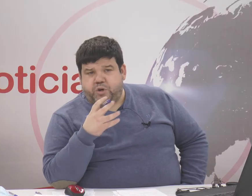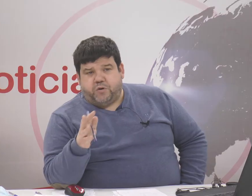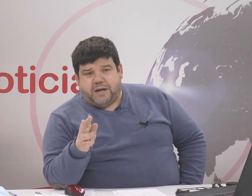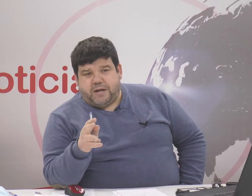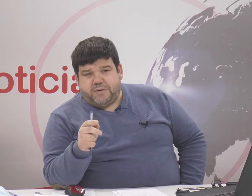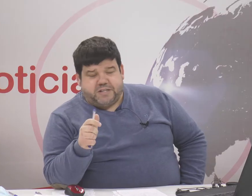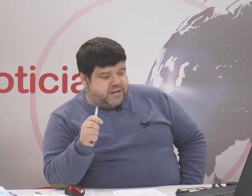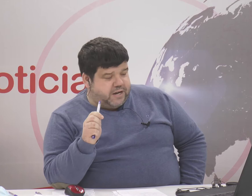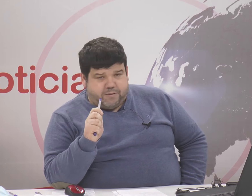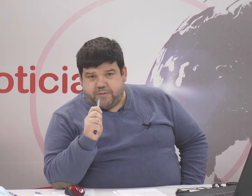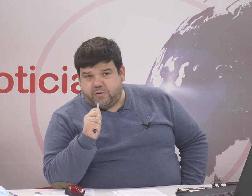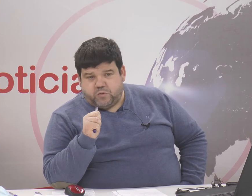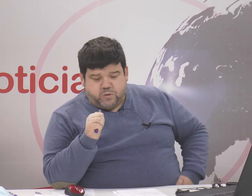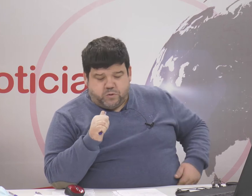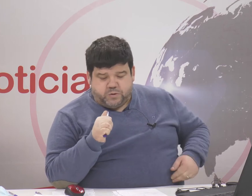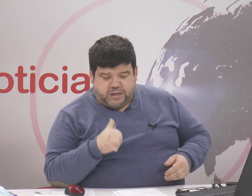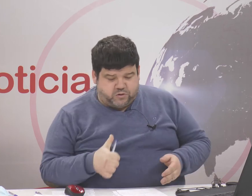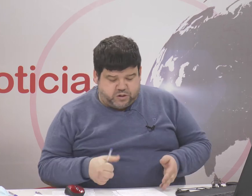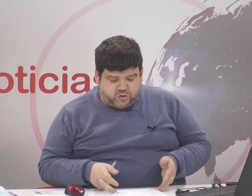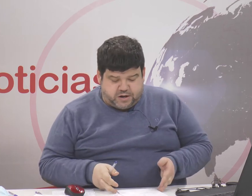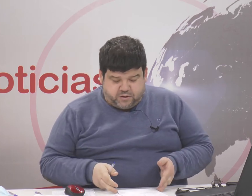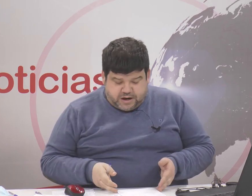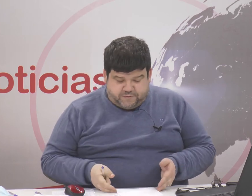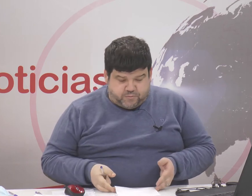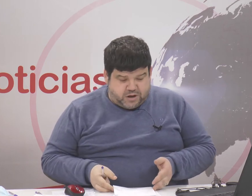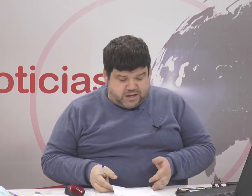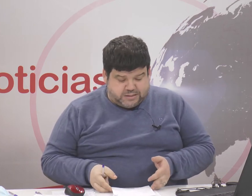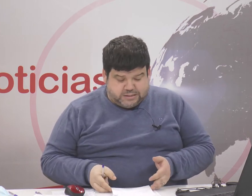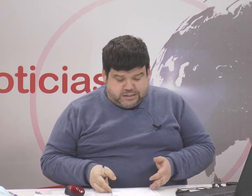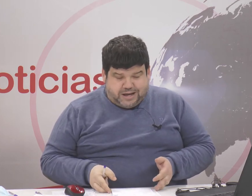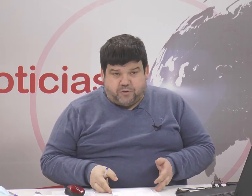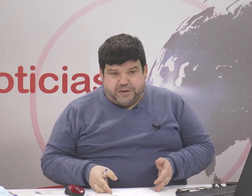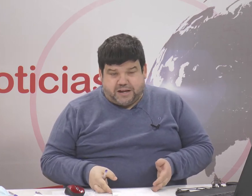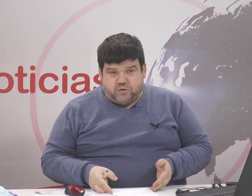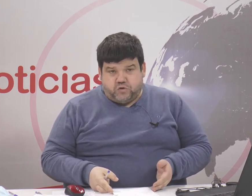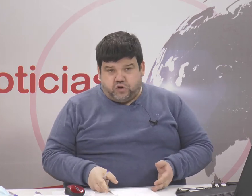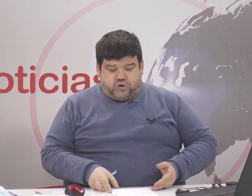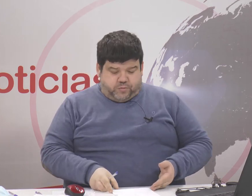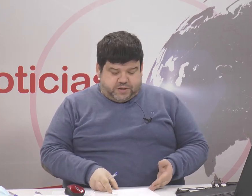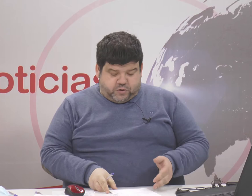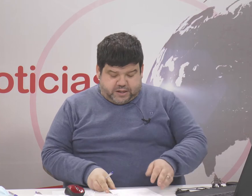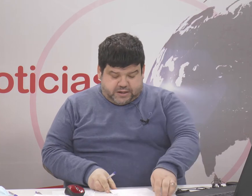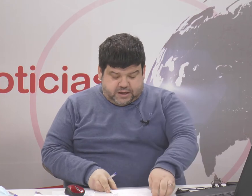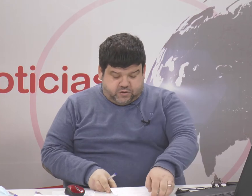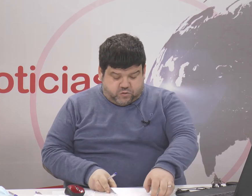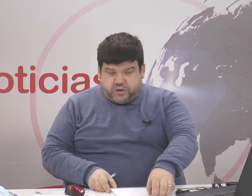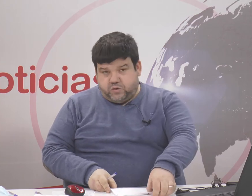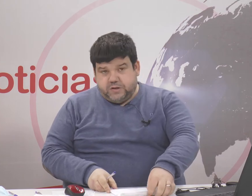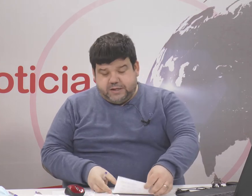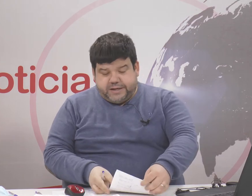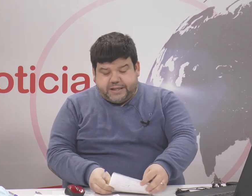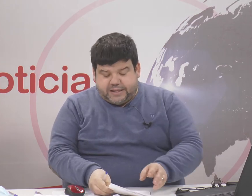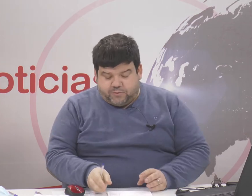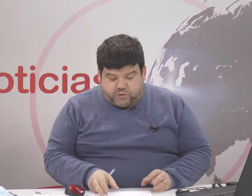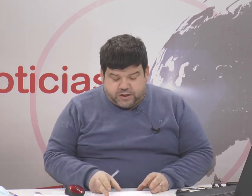bueno la ministra hablaba de algunos datos de esos nacionales vamos a completarlos nosotros como hacemos cada día y os cuento